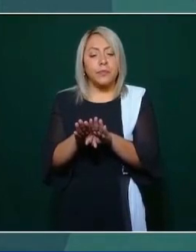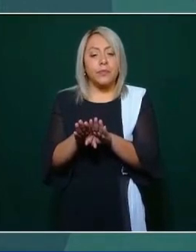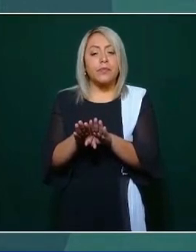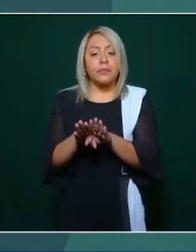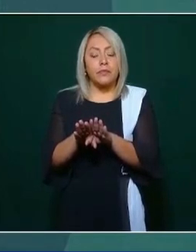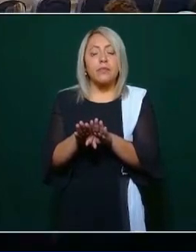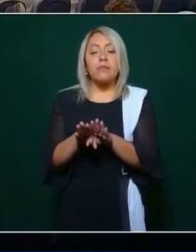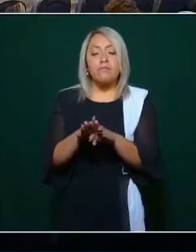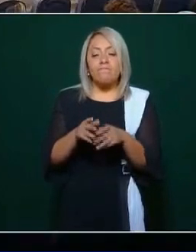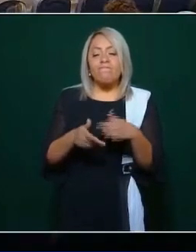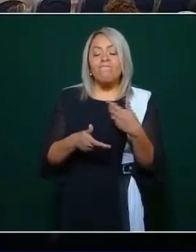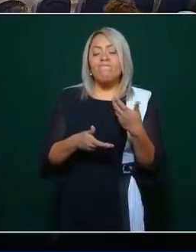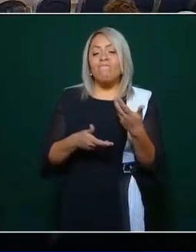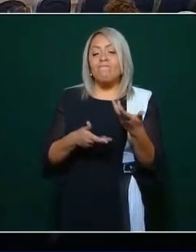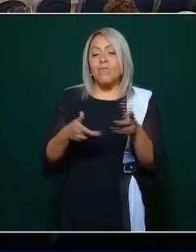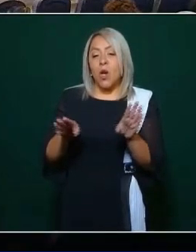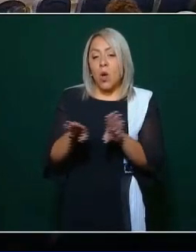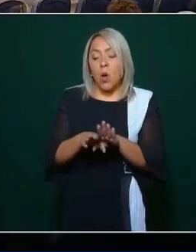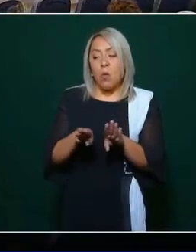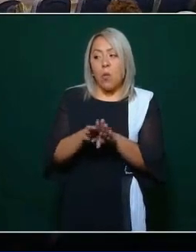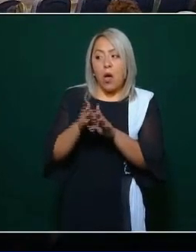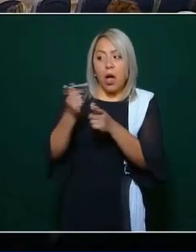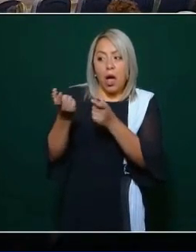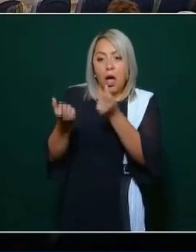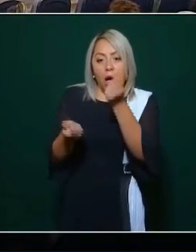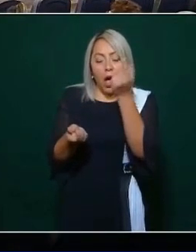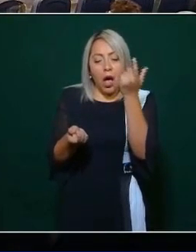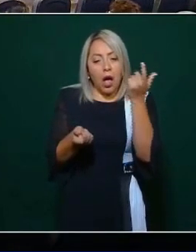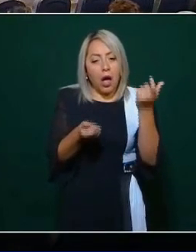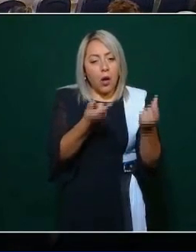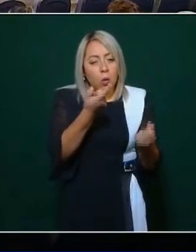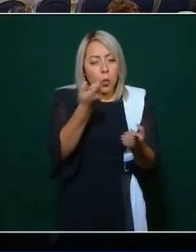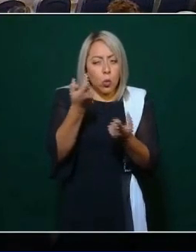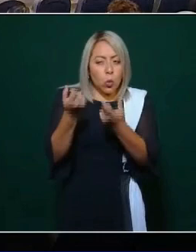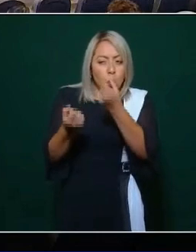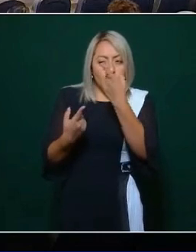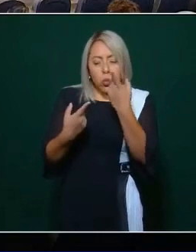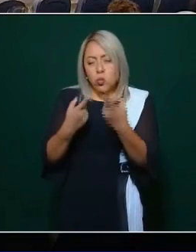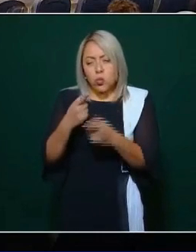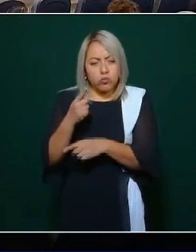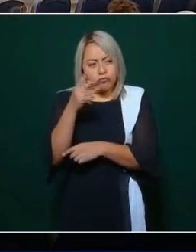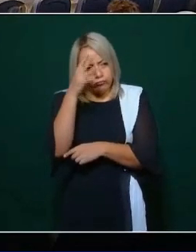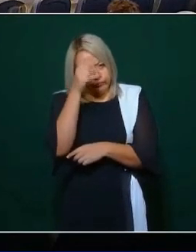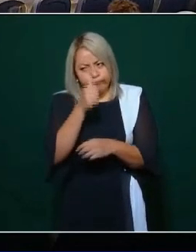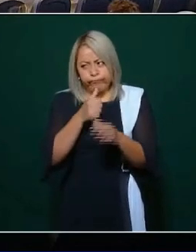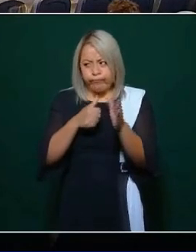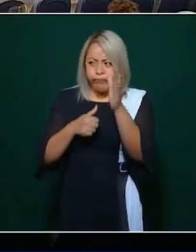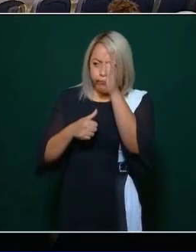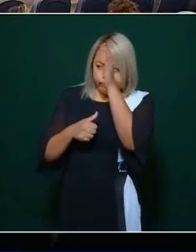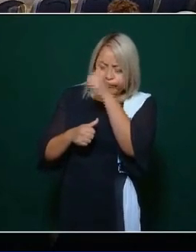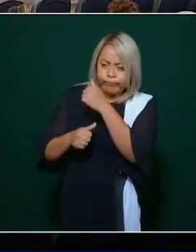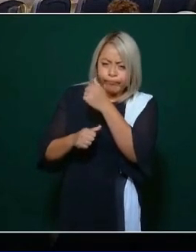a rebelarse primero en contra del presidente Juárez